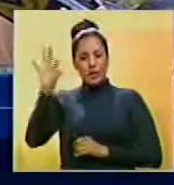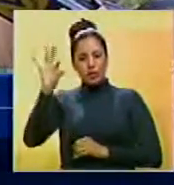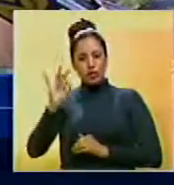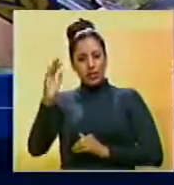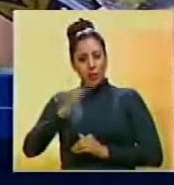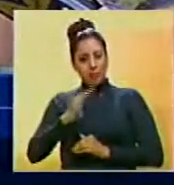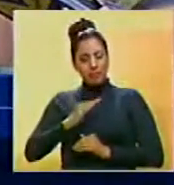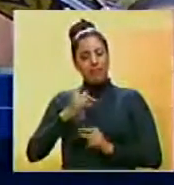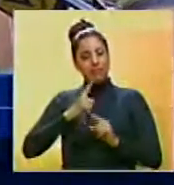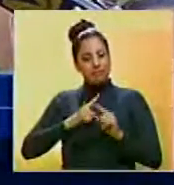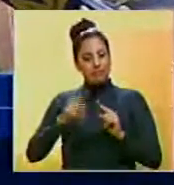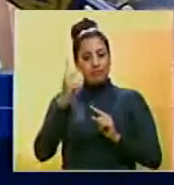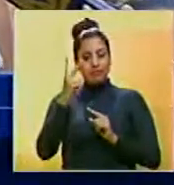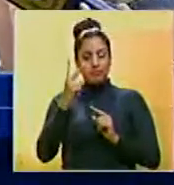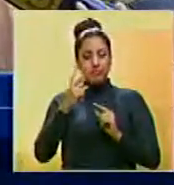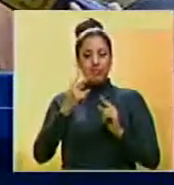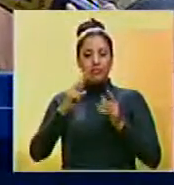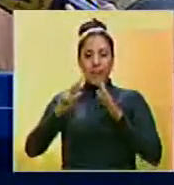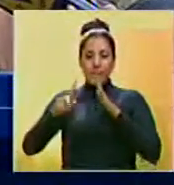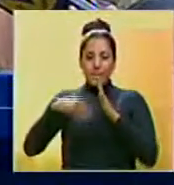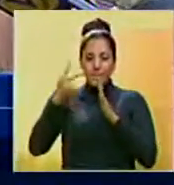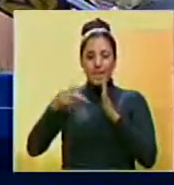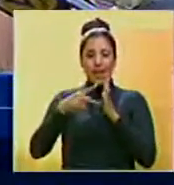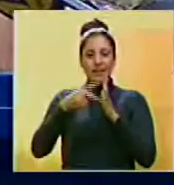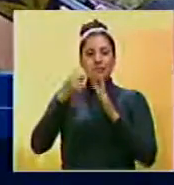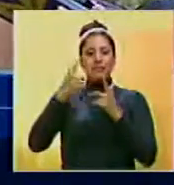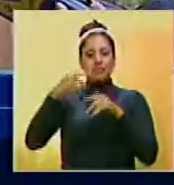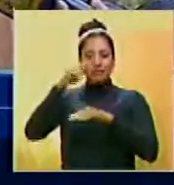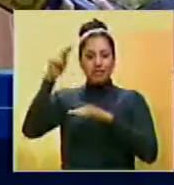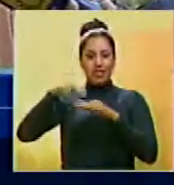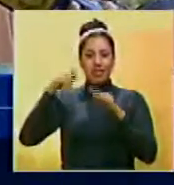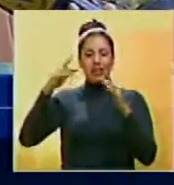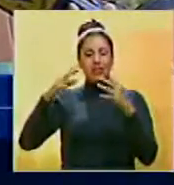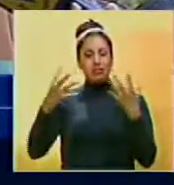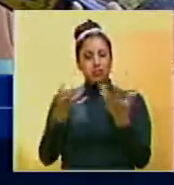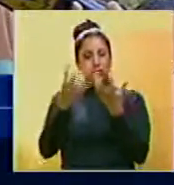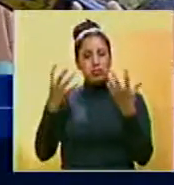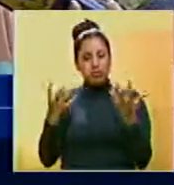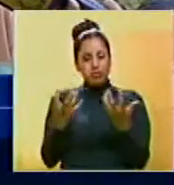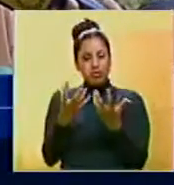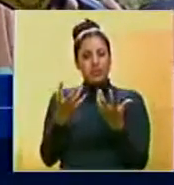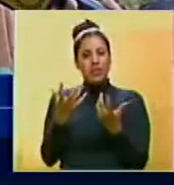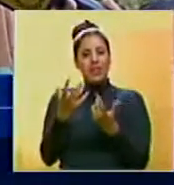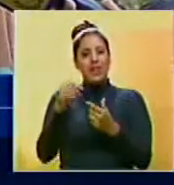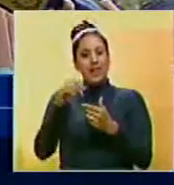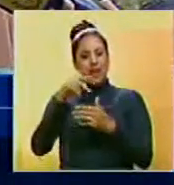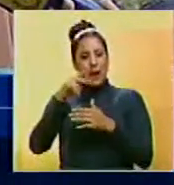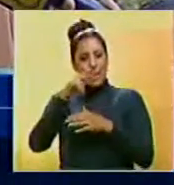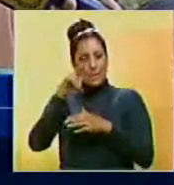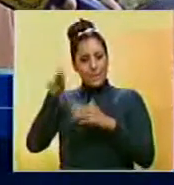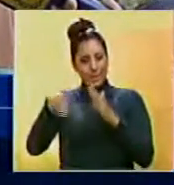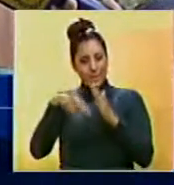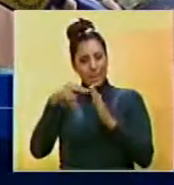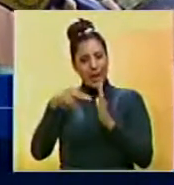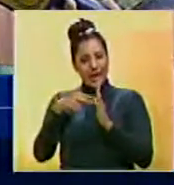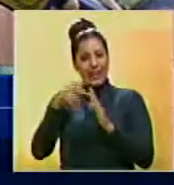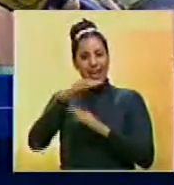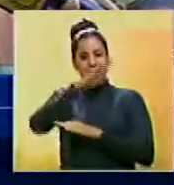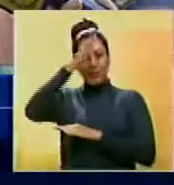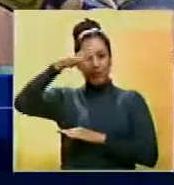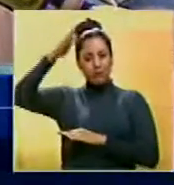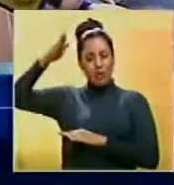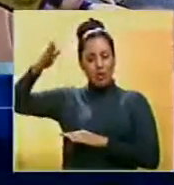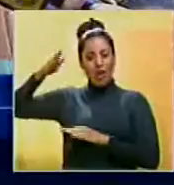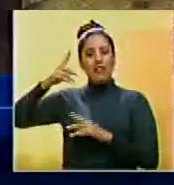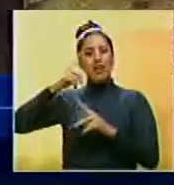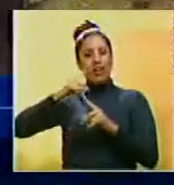Sin embargo tenemos dos parques nacionales con una enorme cantidad de eventos en el que estamos, en el Parque Nacional Guaraira Rapano y